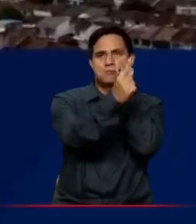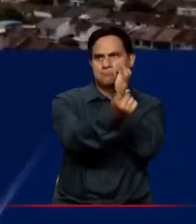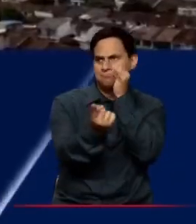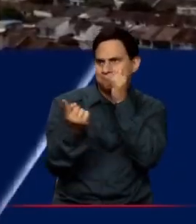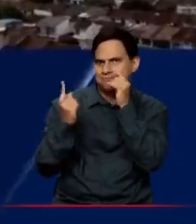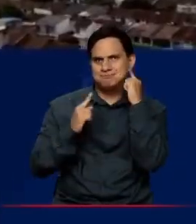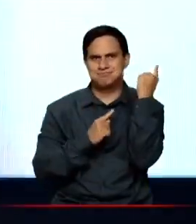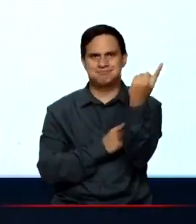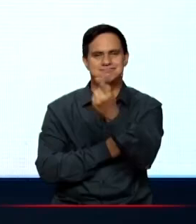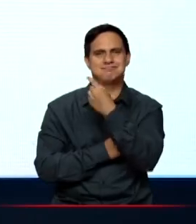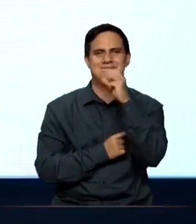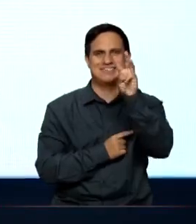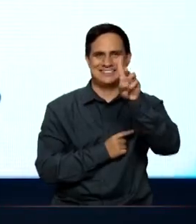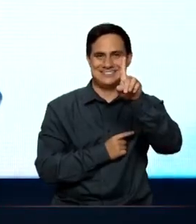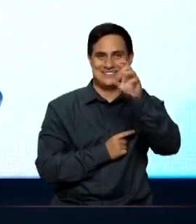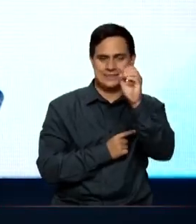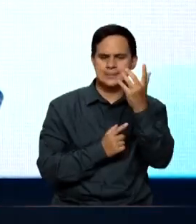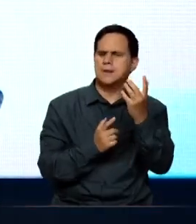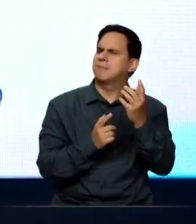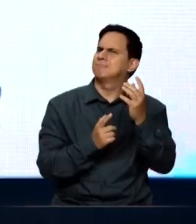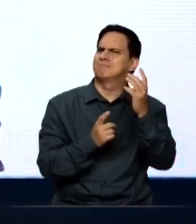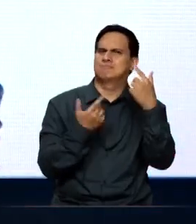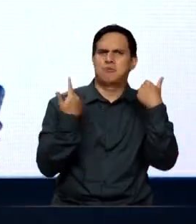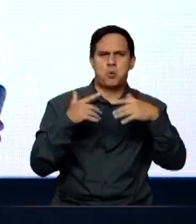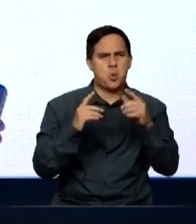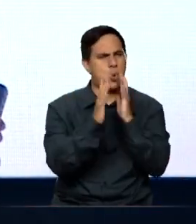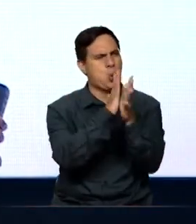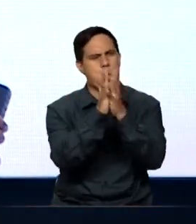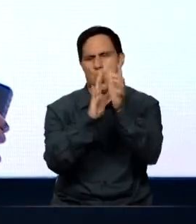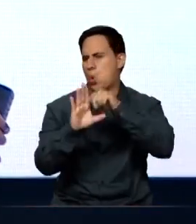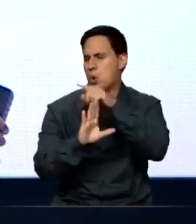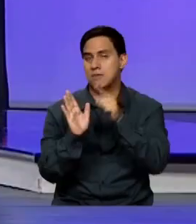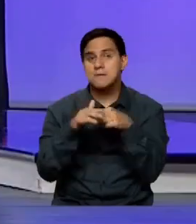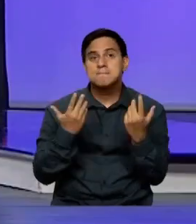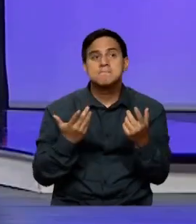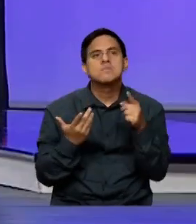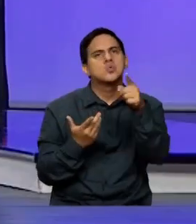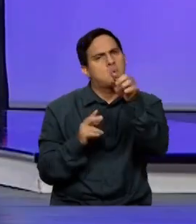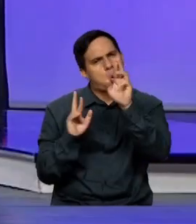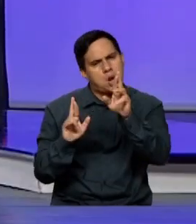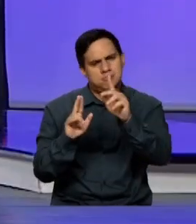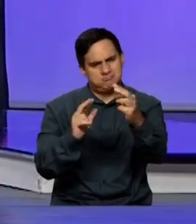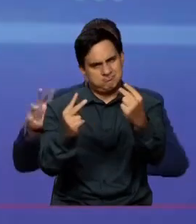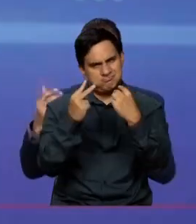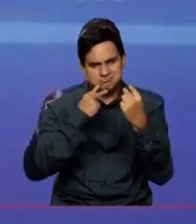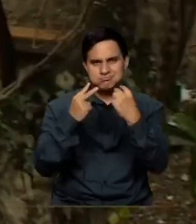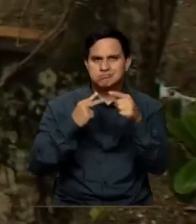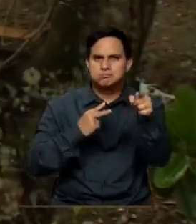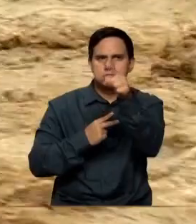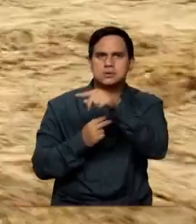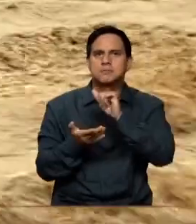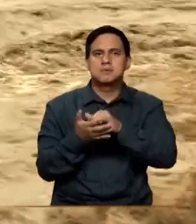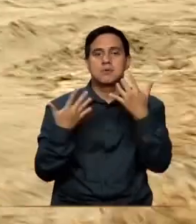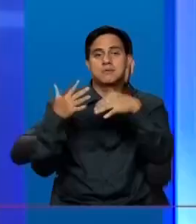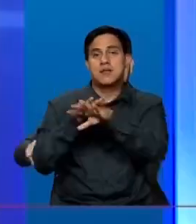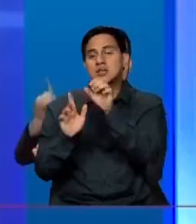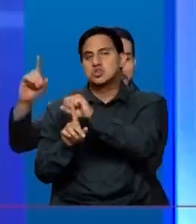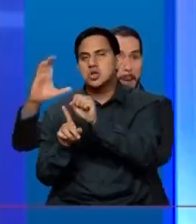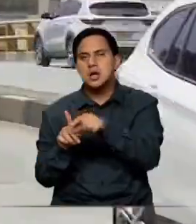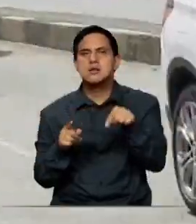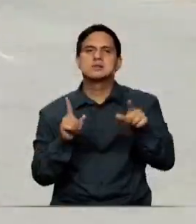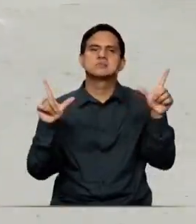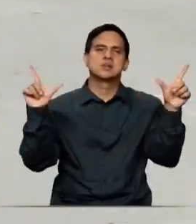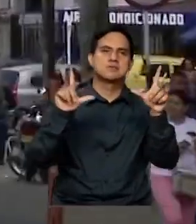Venimos con toda este año. Los invitamos para que estén pendientes siempre y sintonizados de nuestros noticieros en televisión y plataformas digitales,